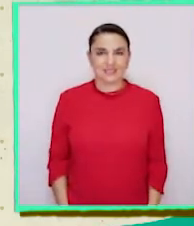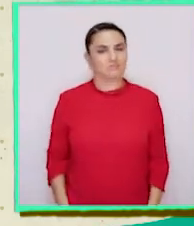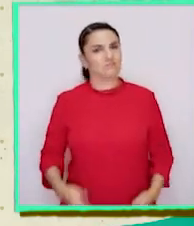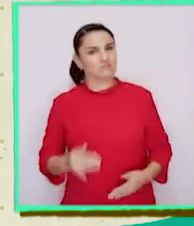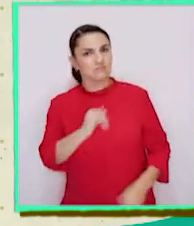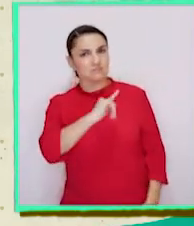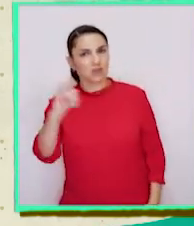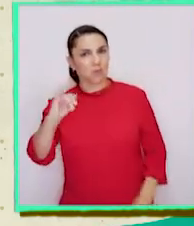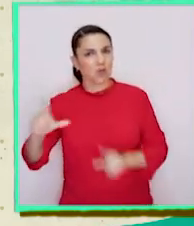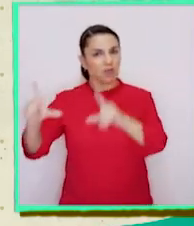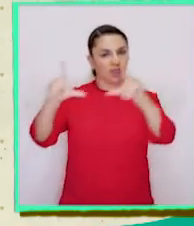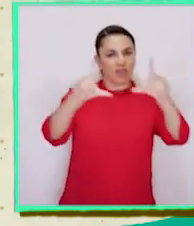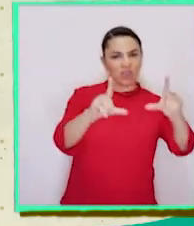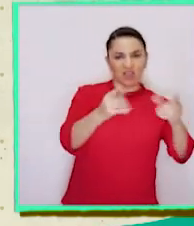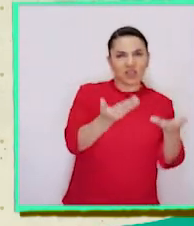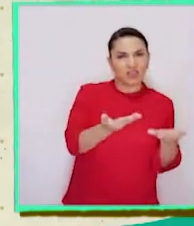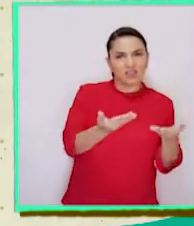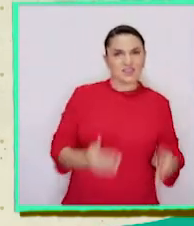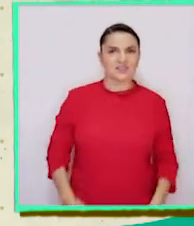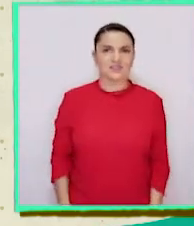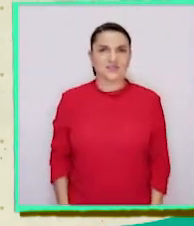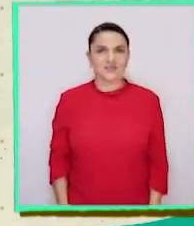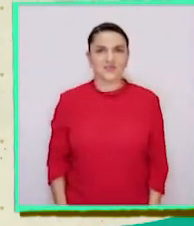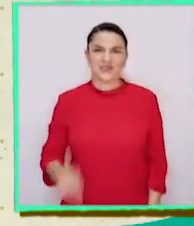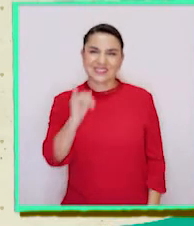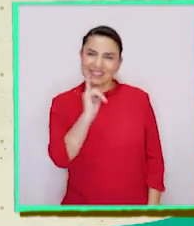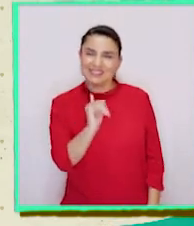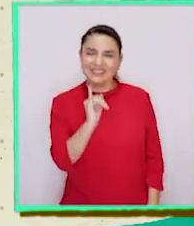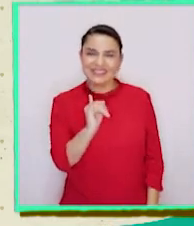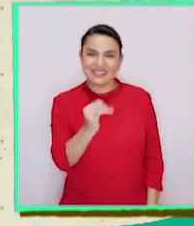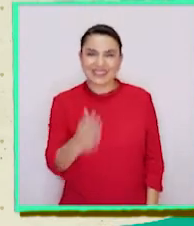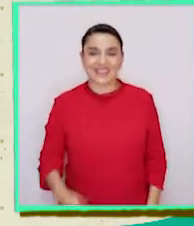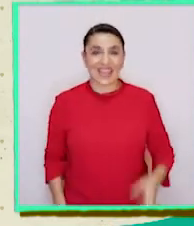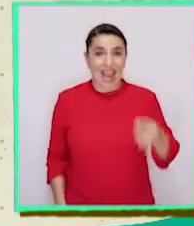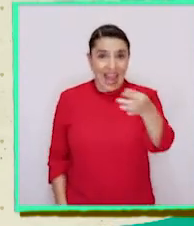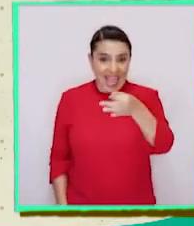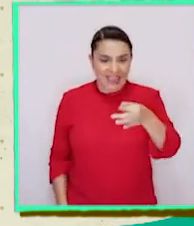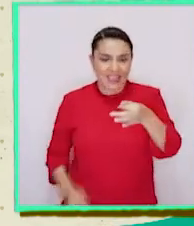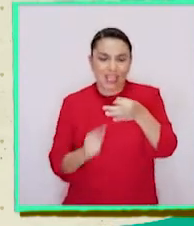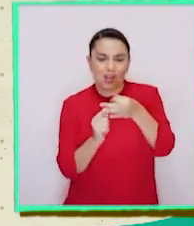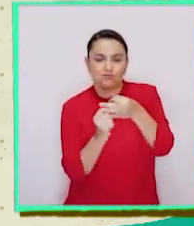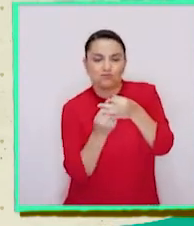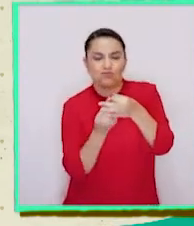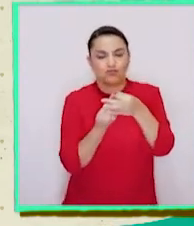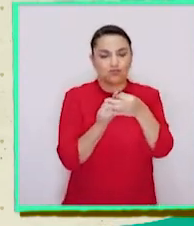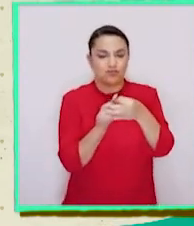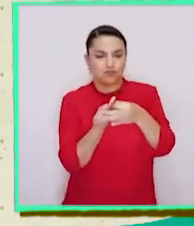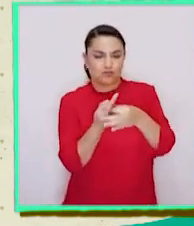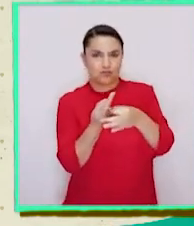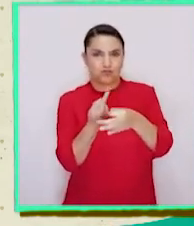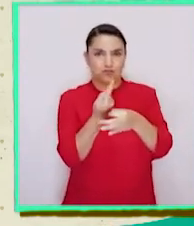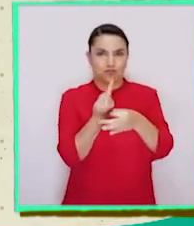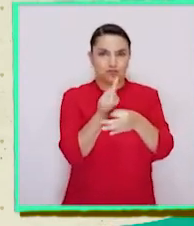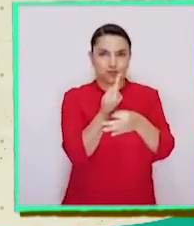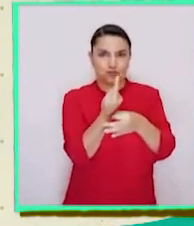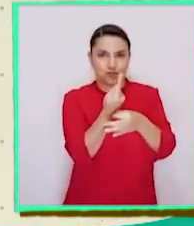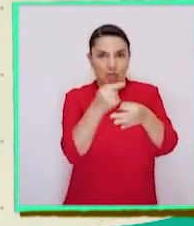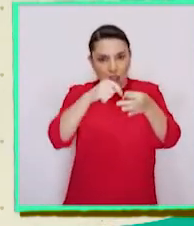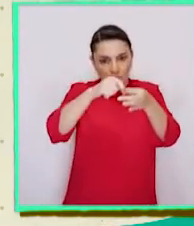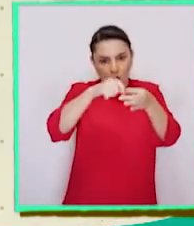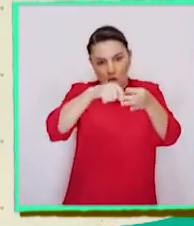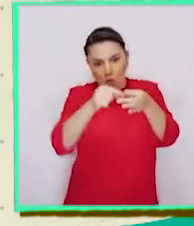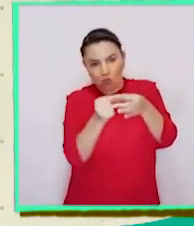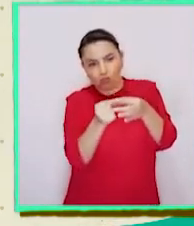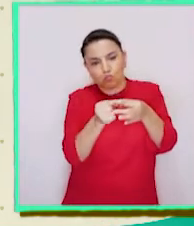qué ocurre a continuación? Sí, la lenteja sigue creciendo y le sale